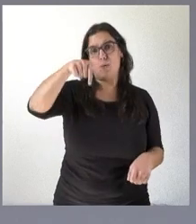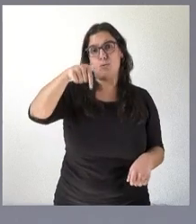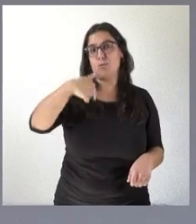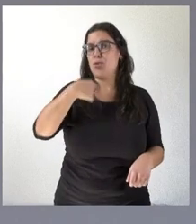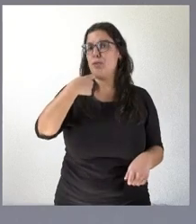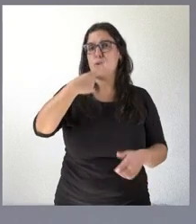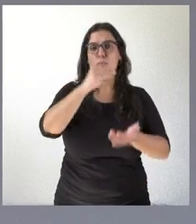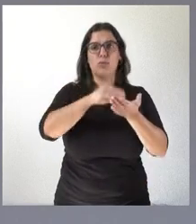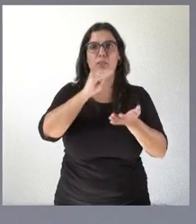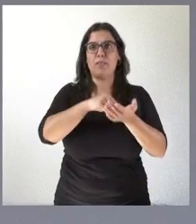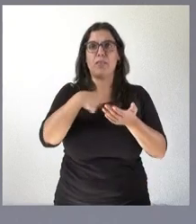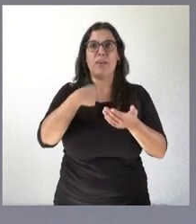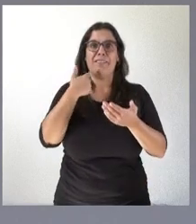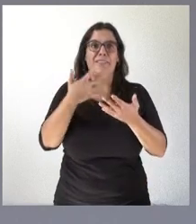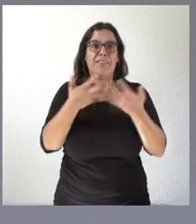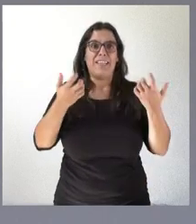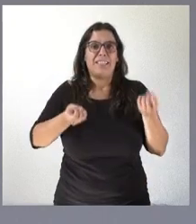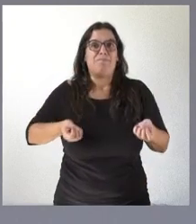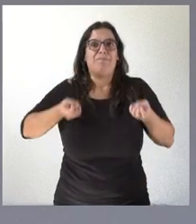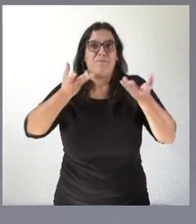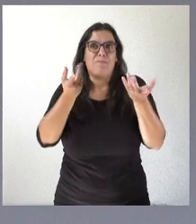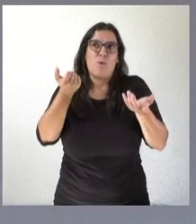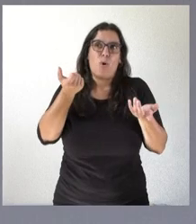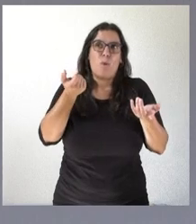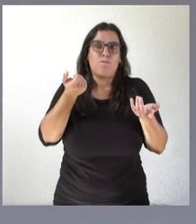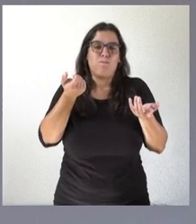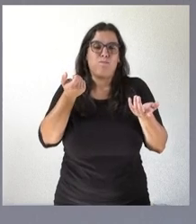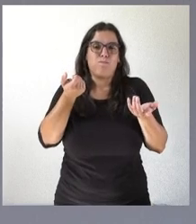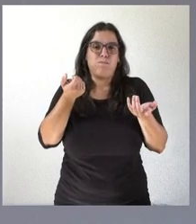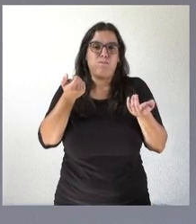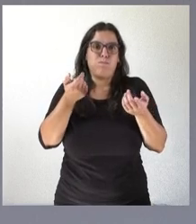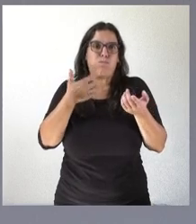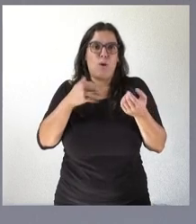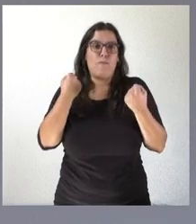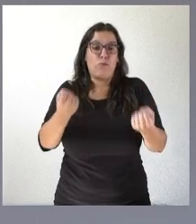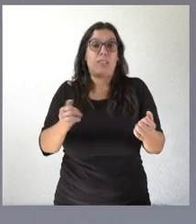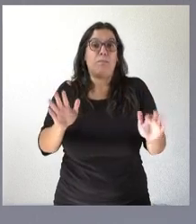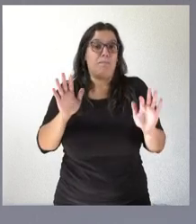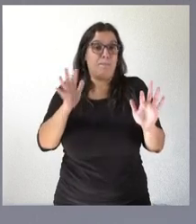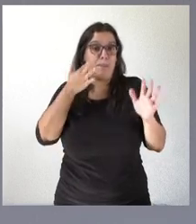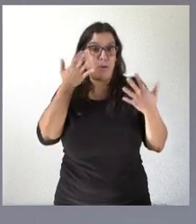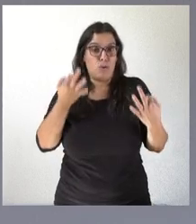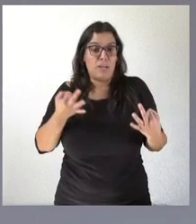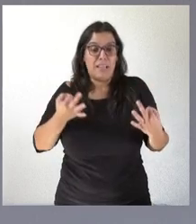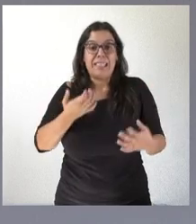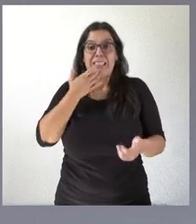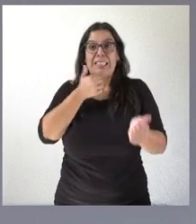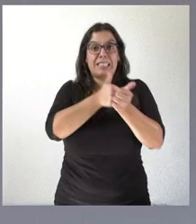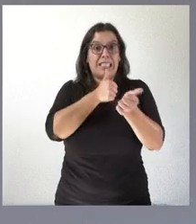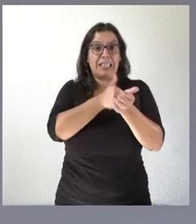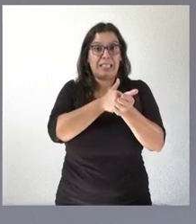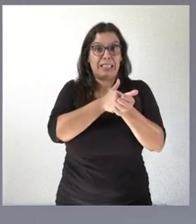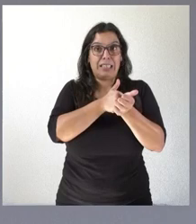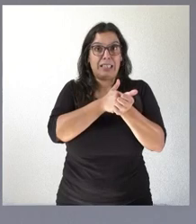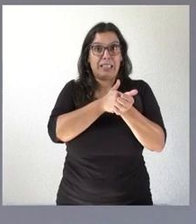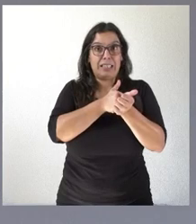digo voy a utilizar una expresión que puede sonar fuerte pero es así sin secretario puede